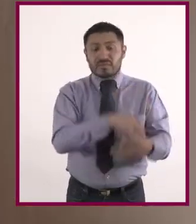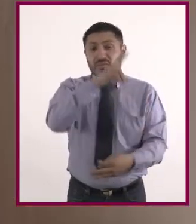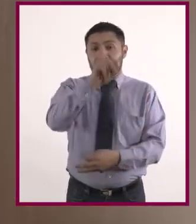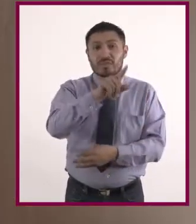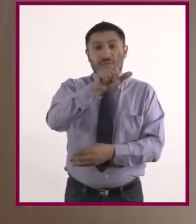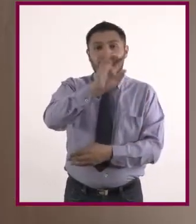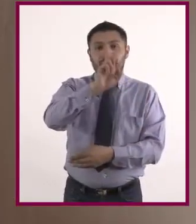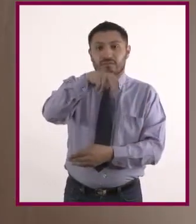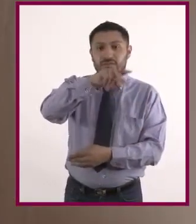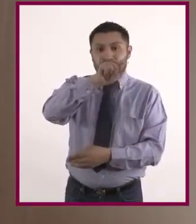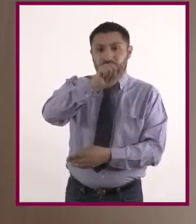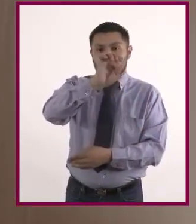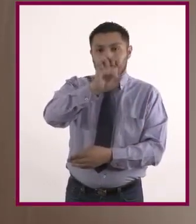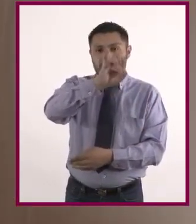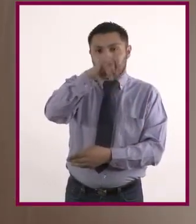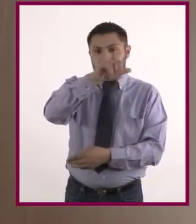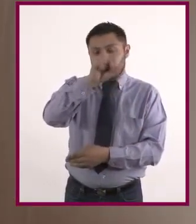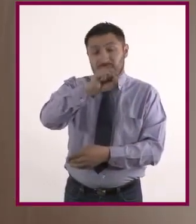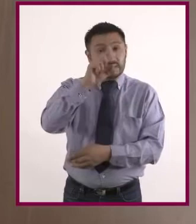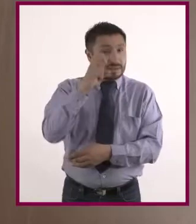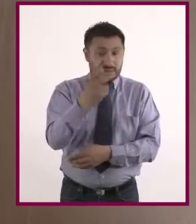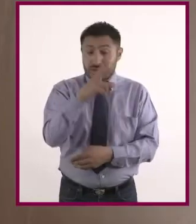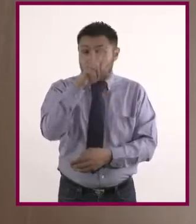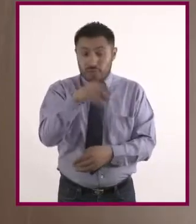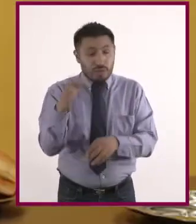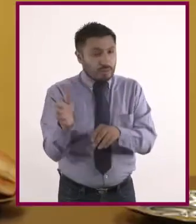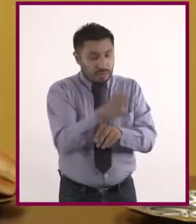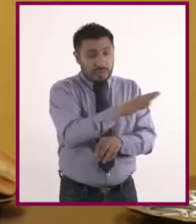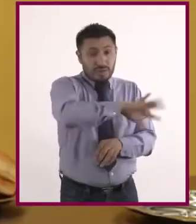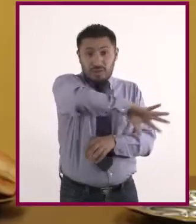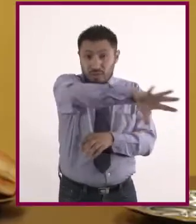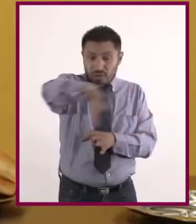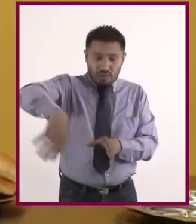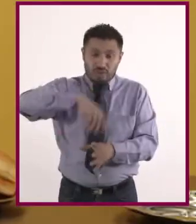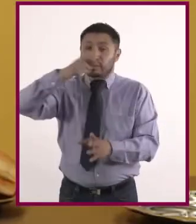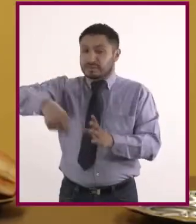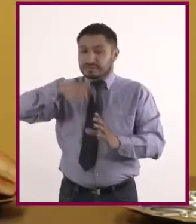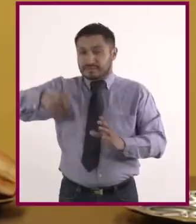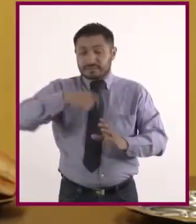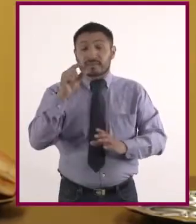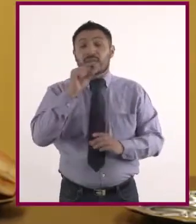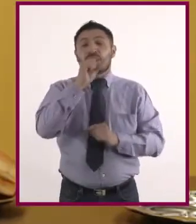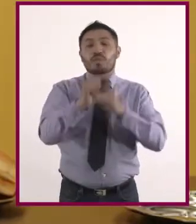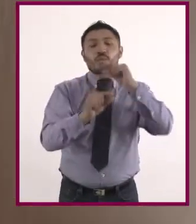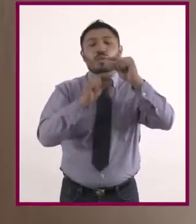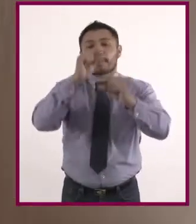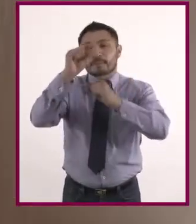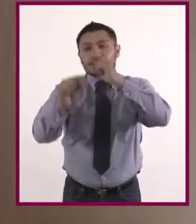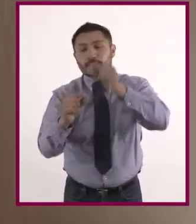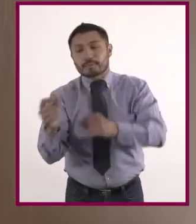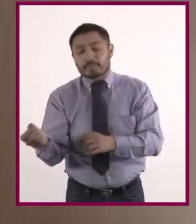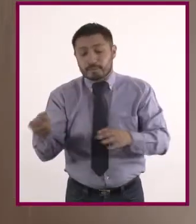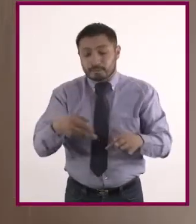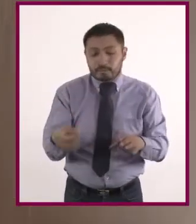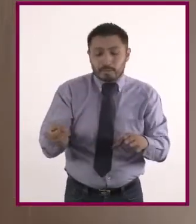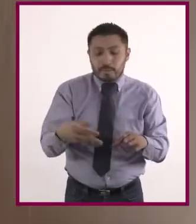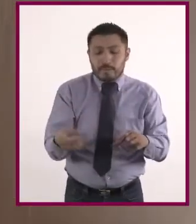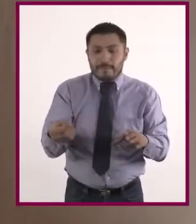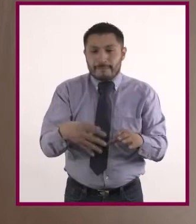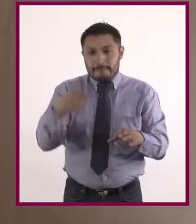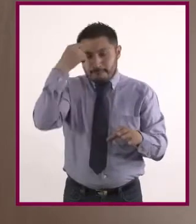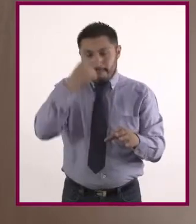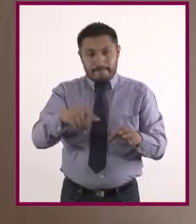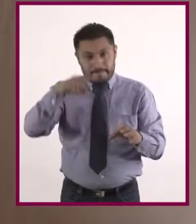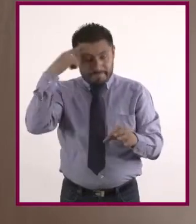lentejas. Entonces, los vamos a poner, ya que está todo picado, en horas y porciones pequeñas para que facilite ahorita hacer nuestra